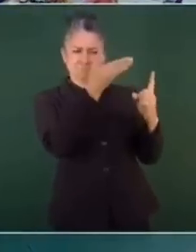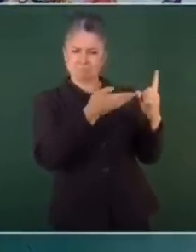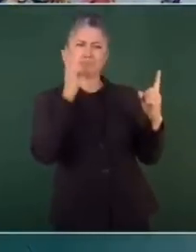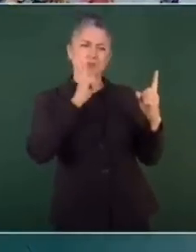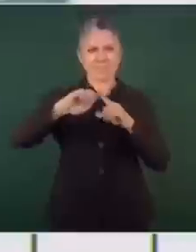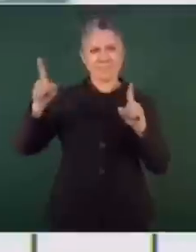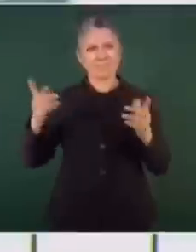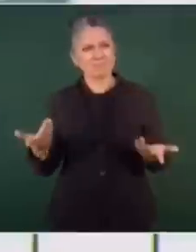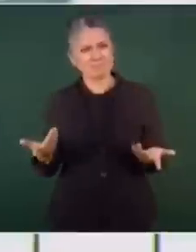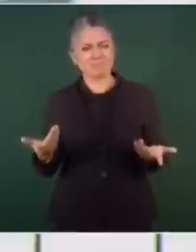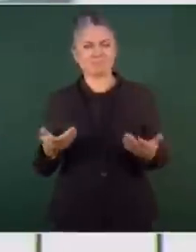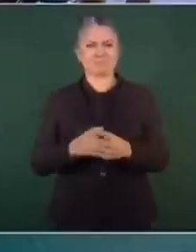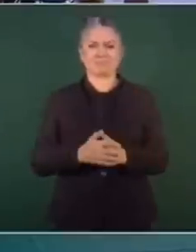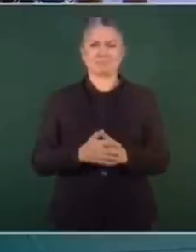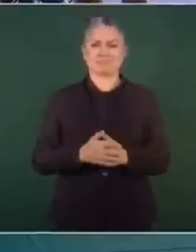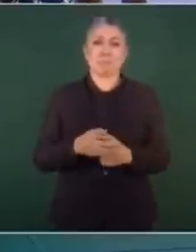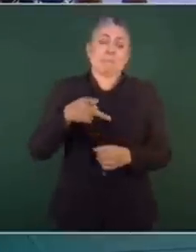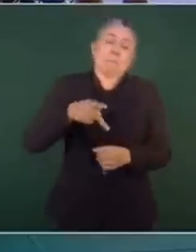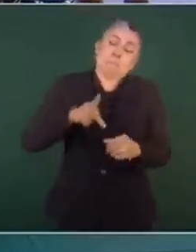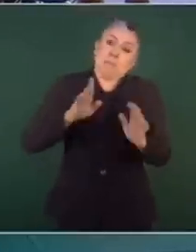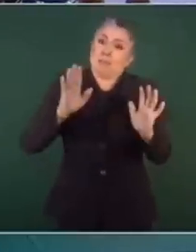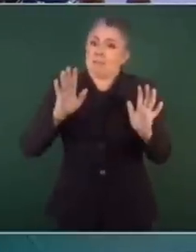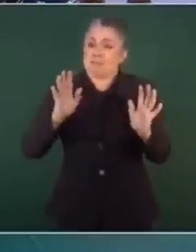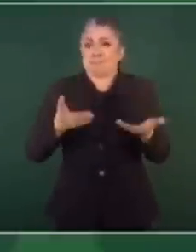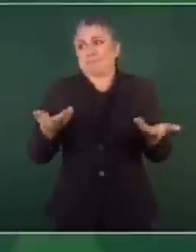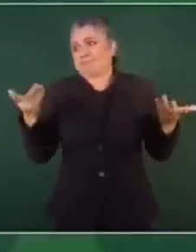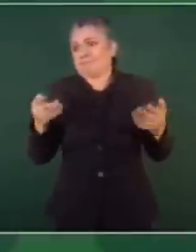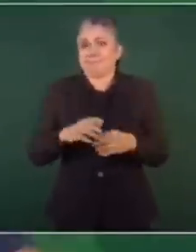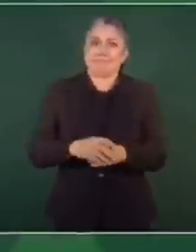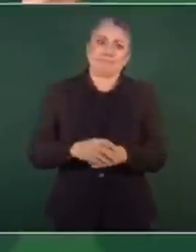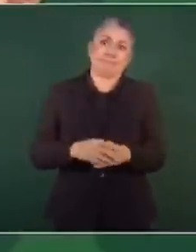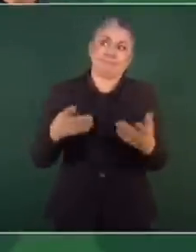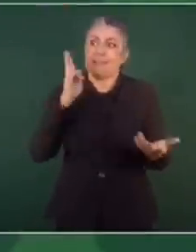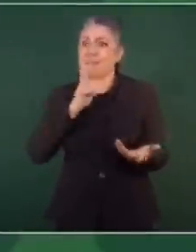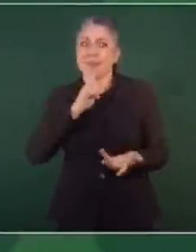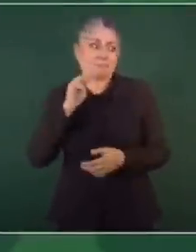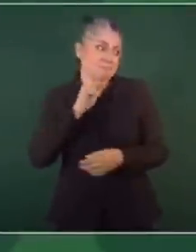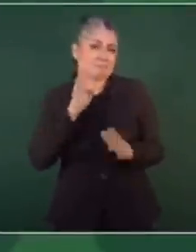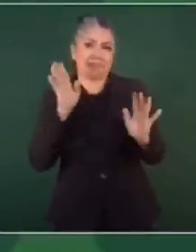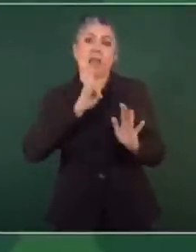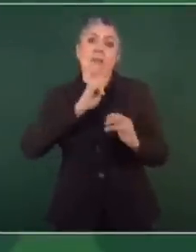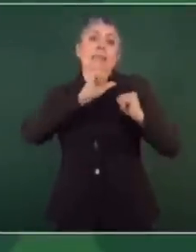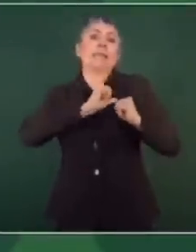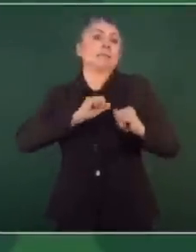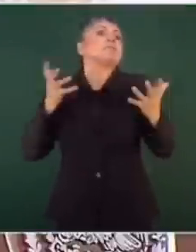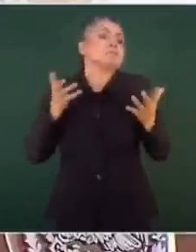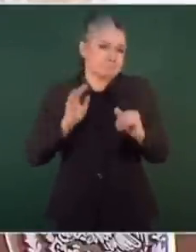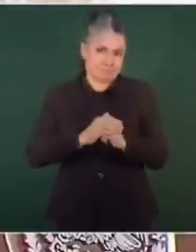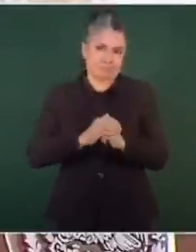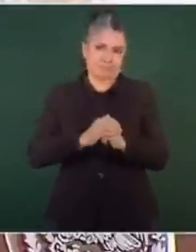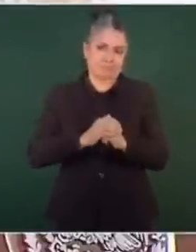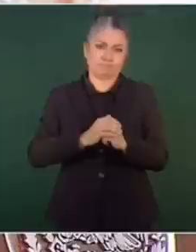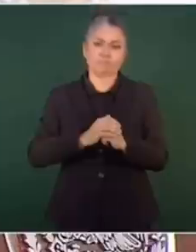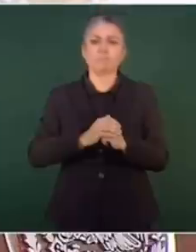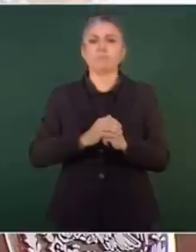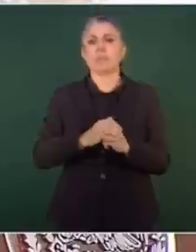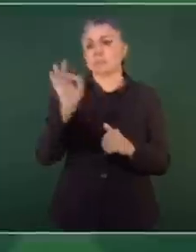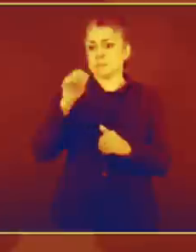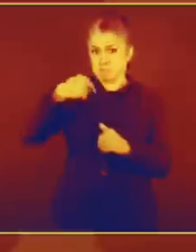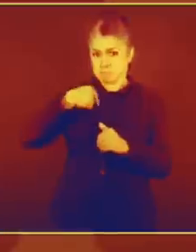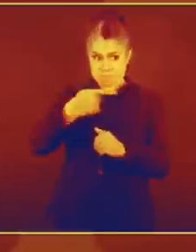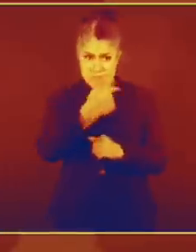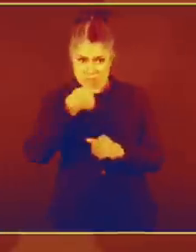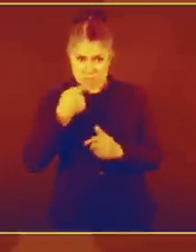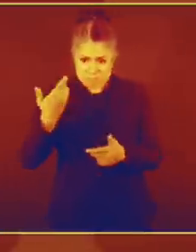señora Xochitl. Pero hay que ver qué hacen las autoridades. Y si a me piden información,